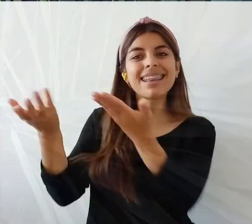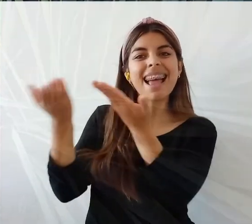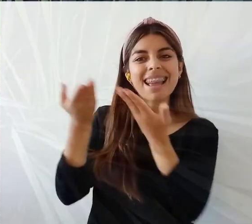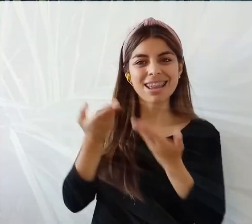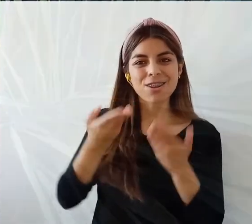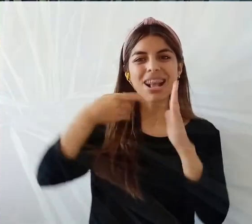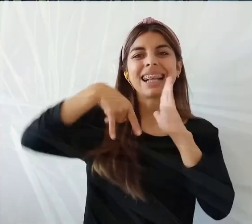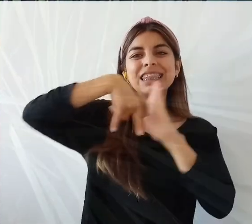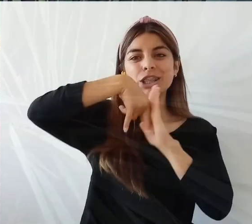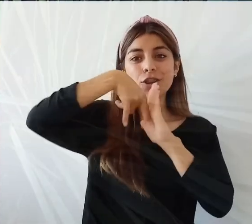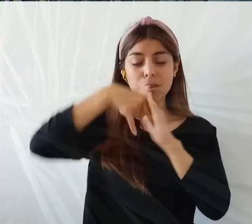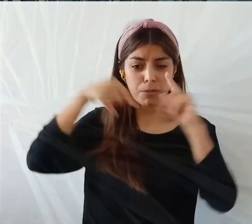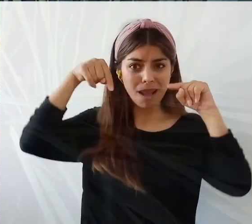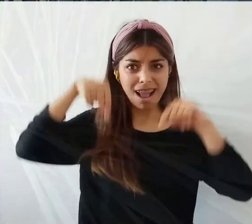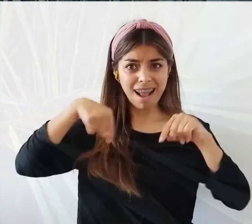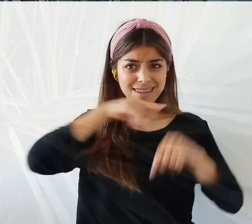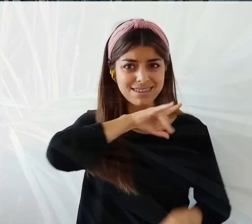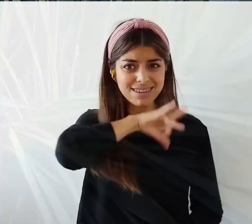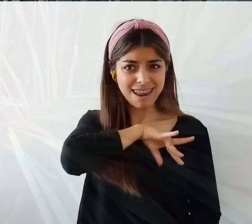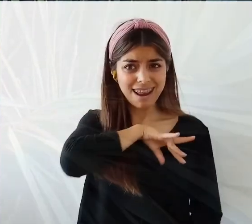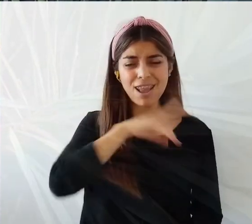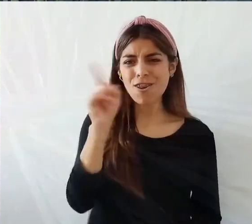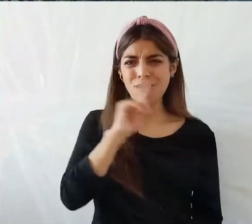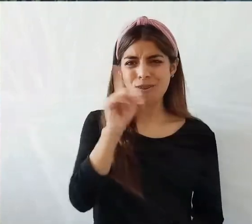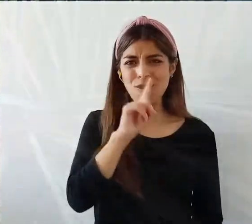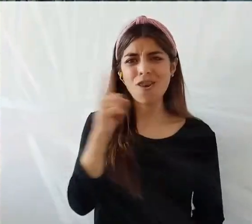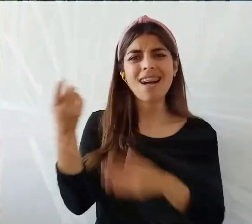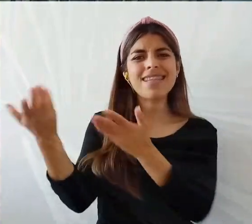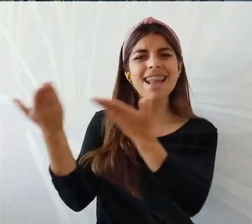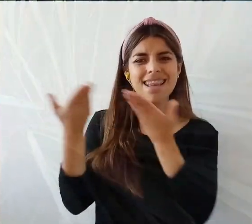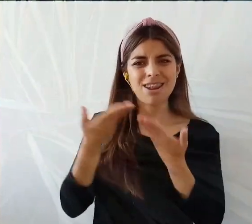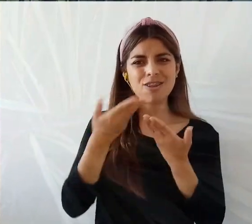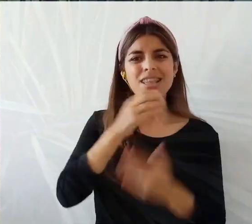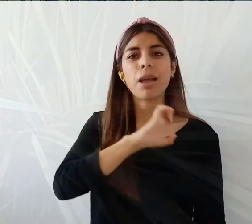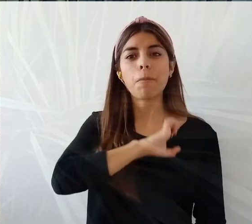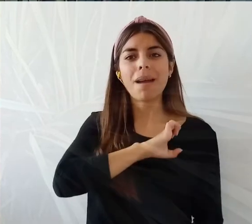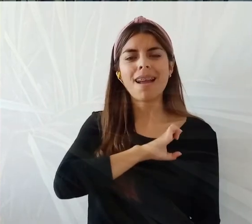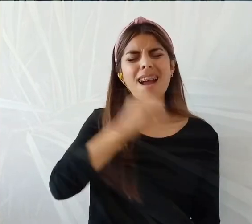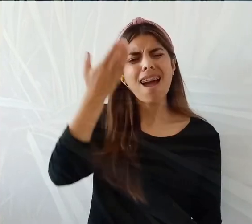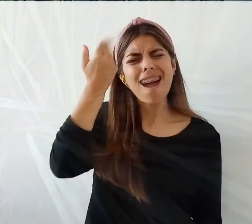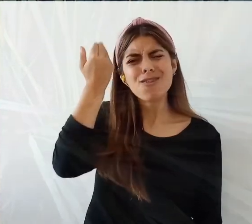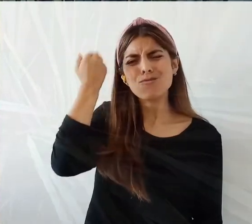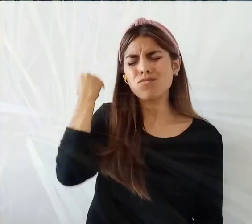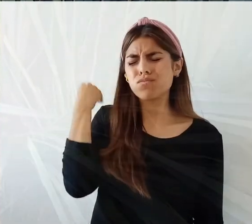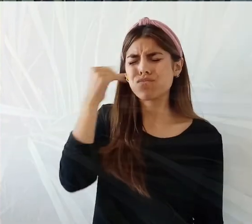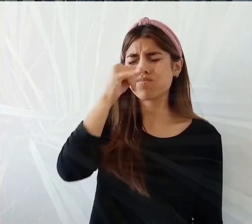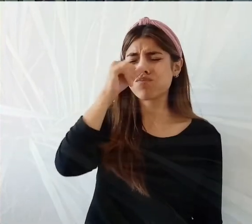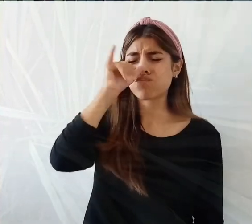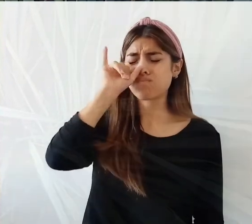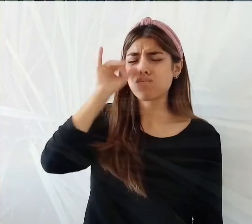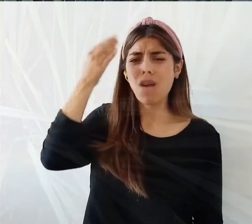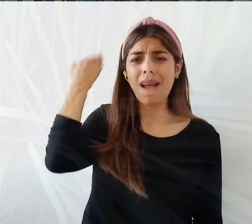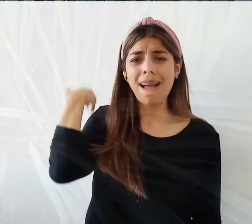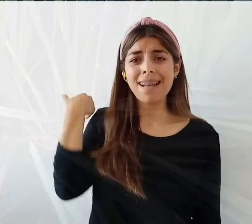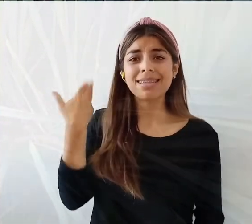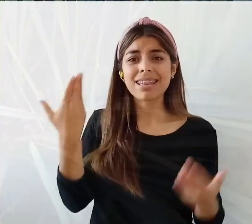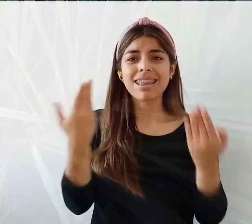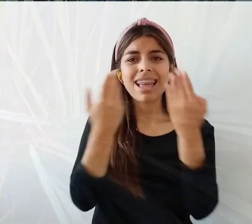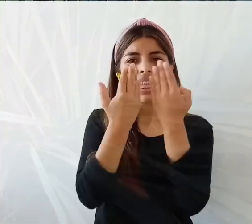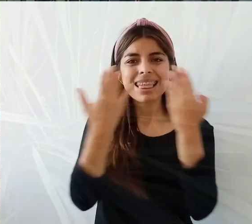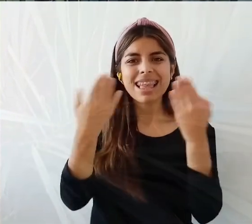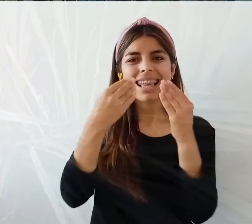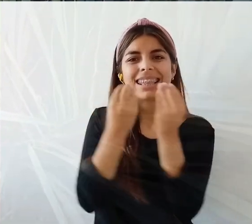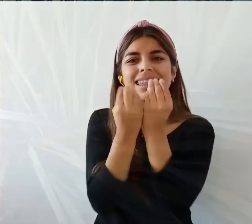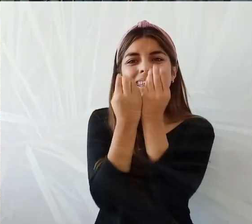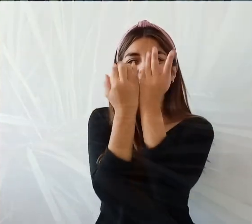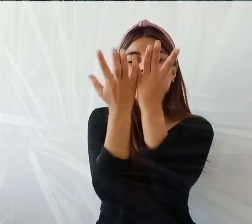Así que no son de acá nativas. Y antes lo ocupaban para, los antiguos lo ocupaban para amarrar el trigo.